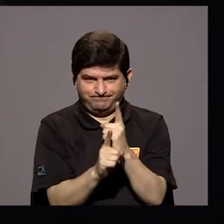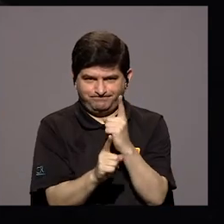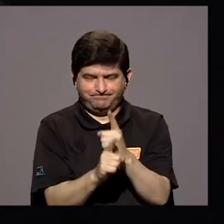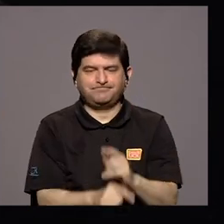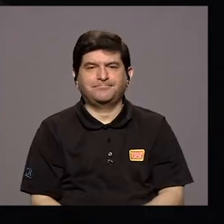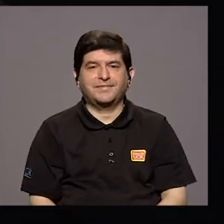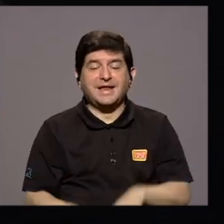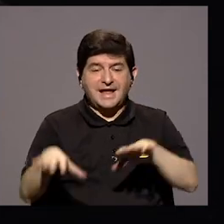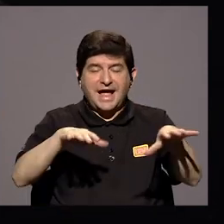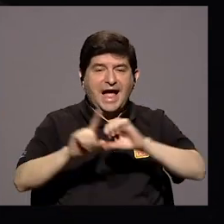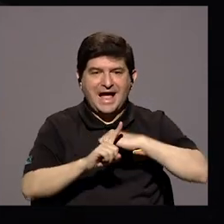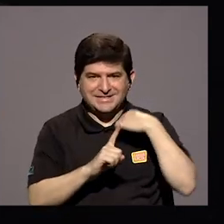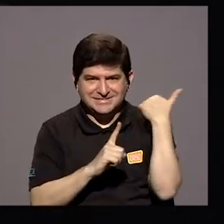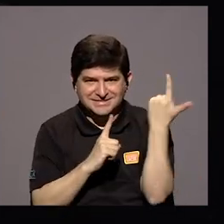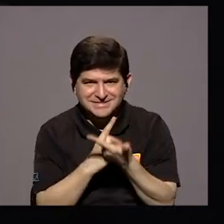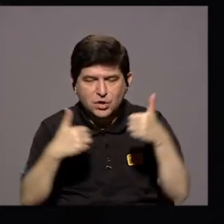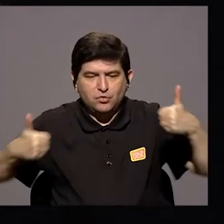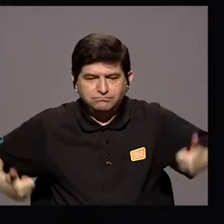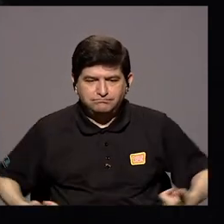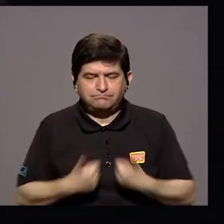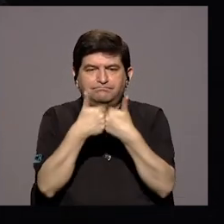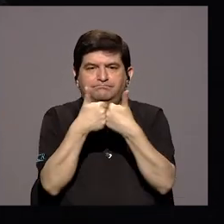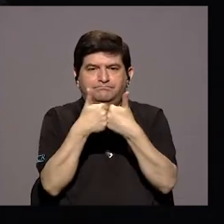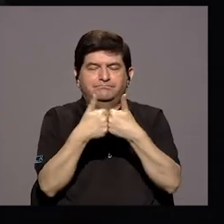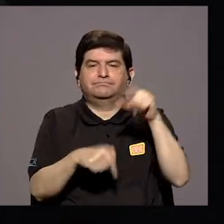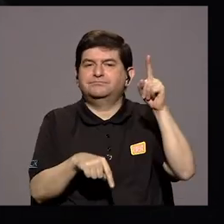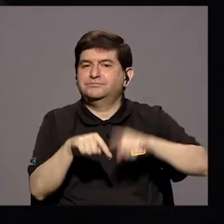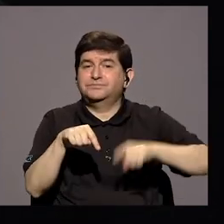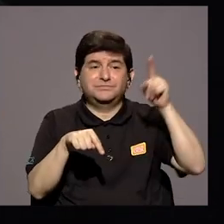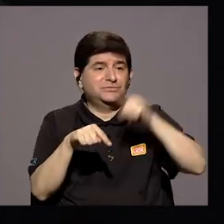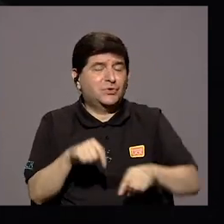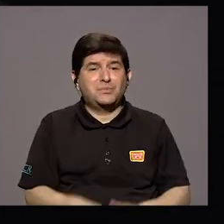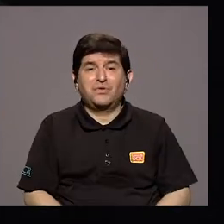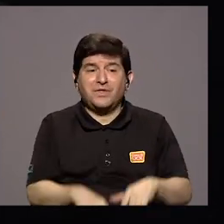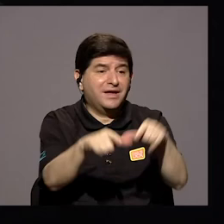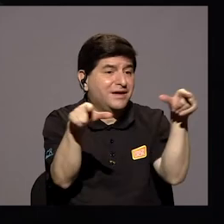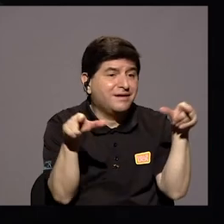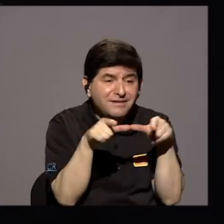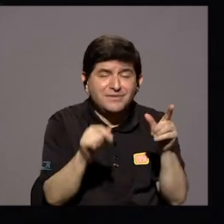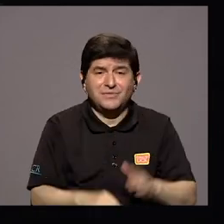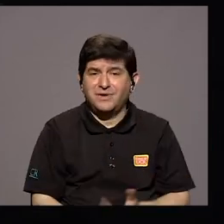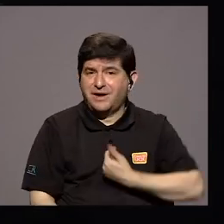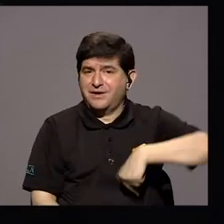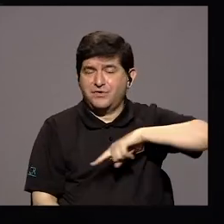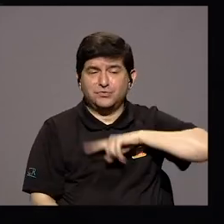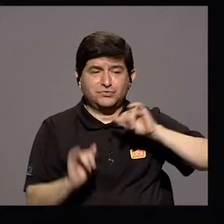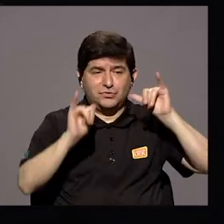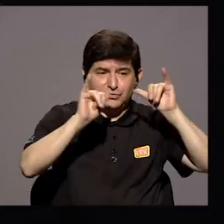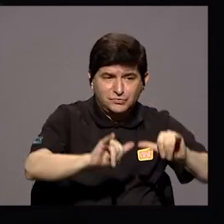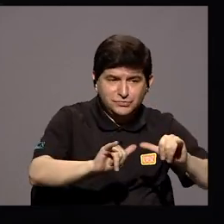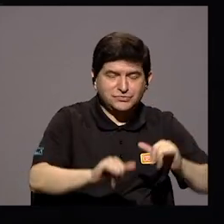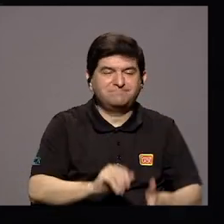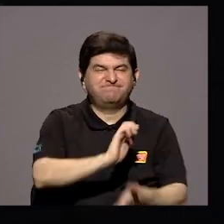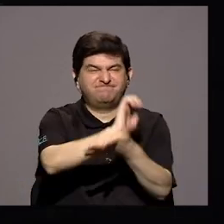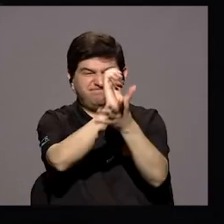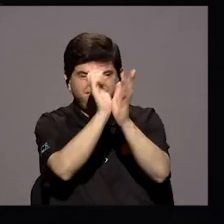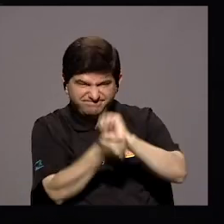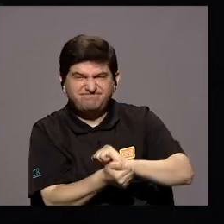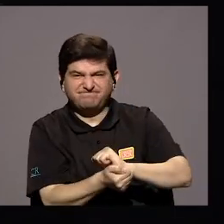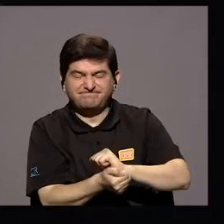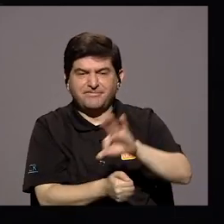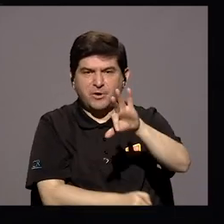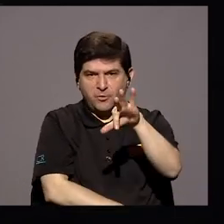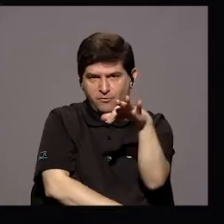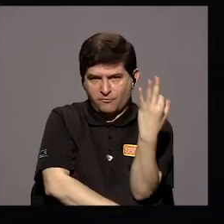Social Ha Sido Un Reto El No Poder Estar In Situ Hemos Tenido Que Modificar Las Formas De